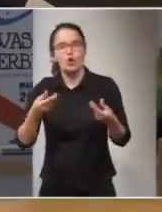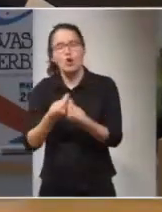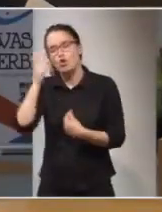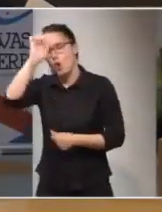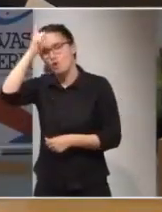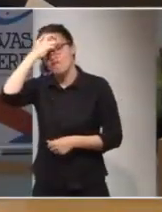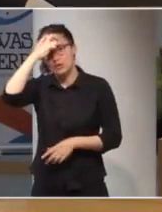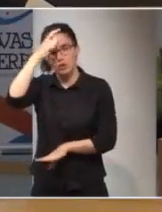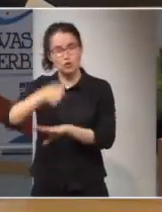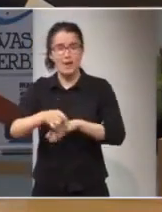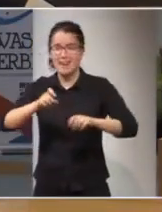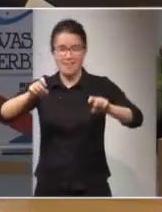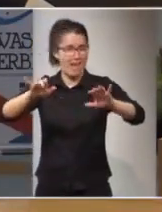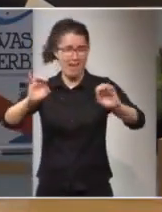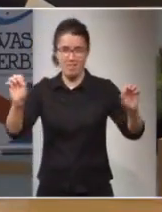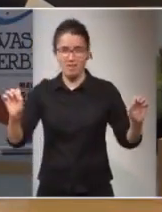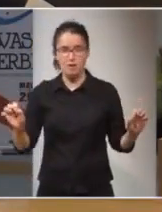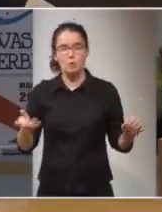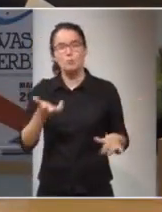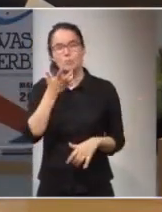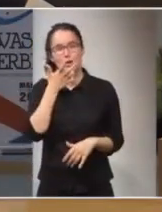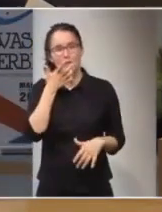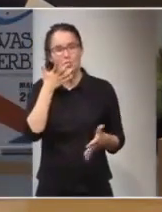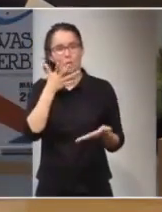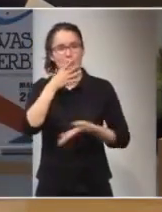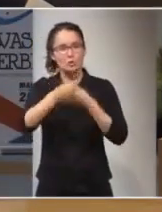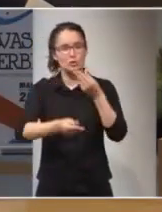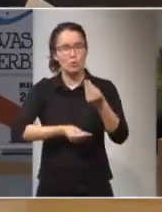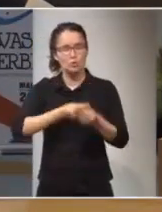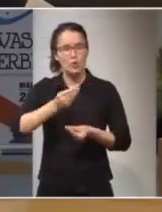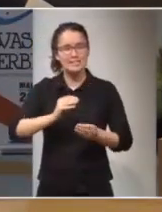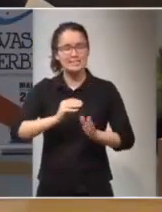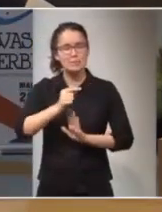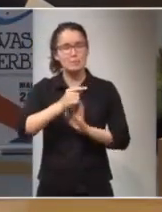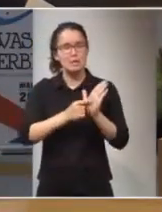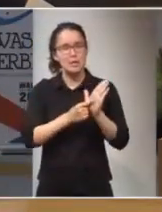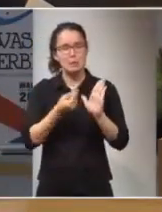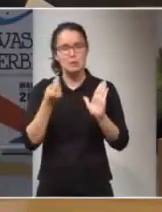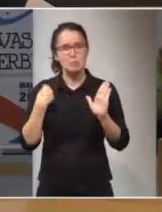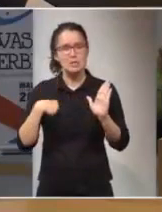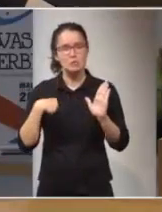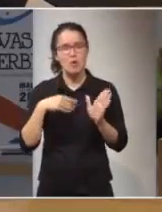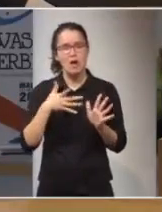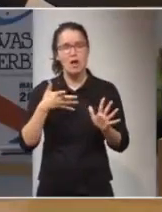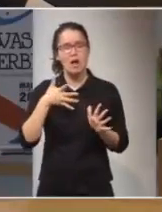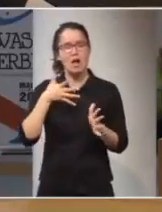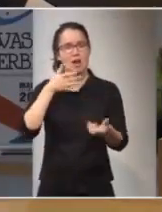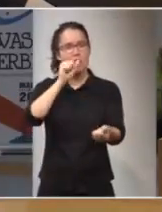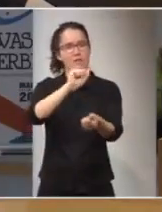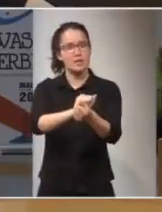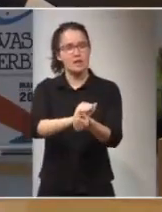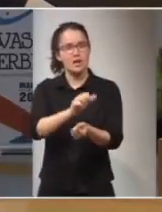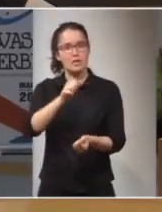soberanía. Por ejemplo, cuando se aplicó ese principio a la detención de